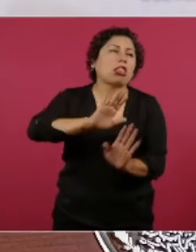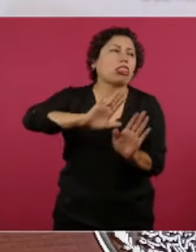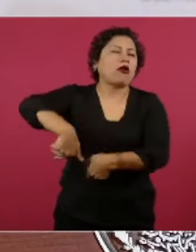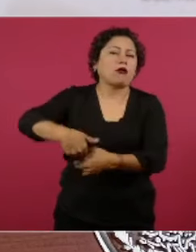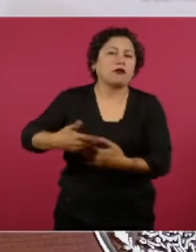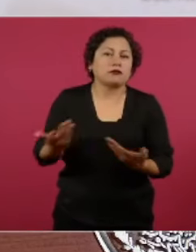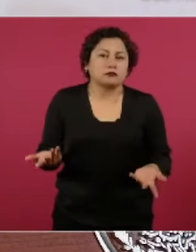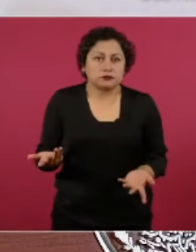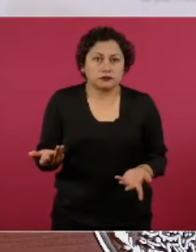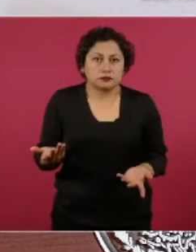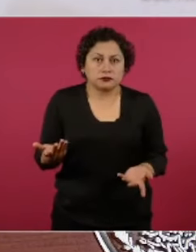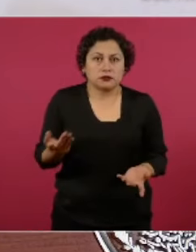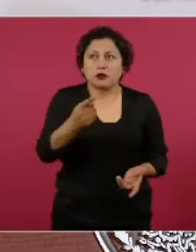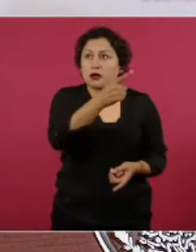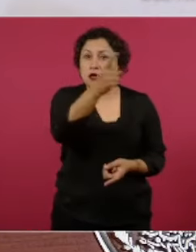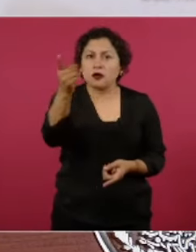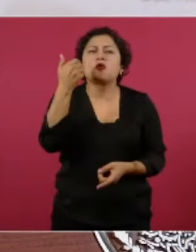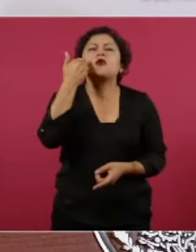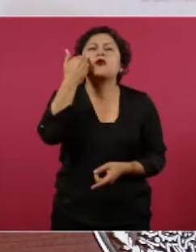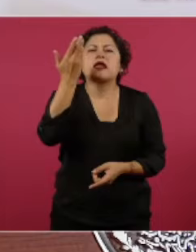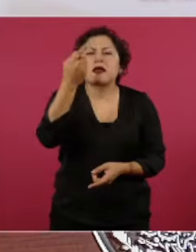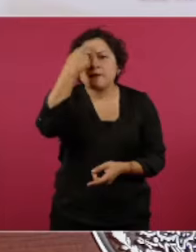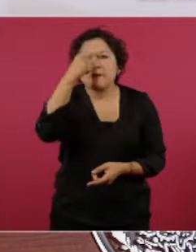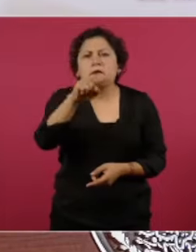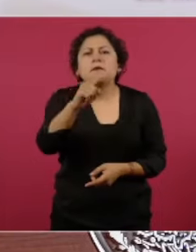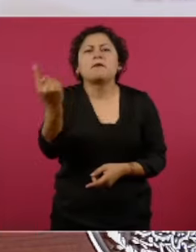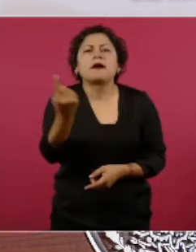poder chantajearlo.